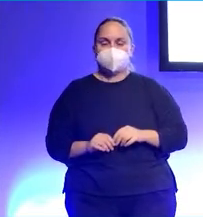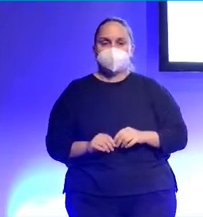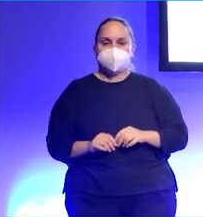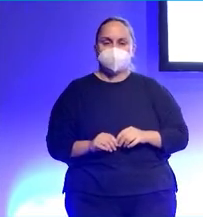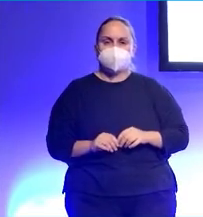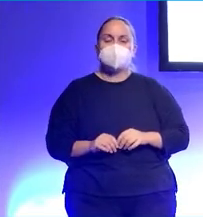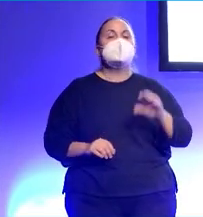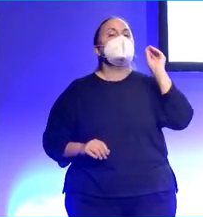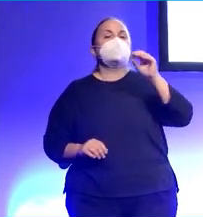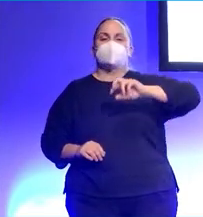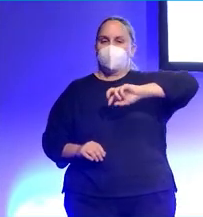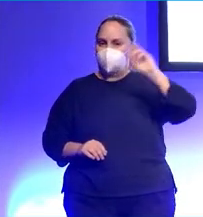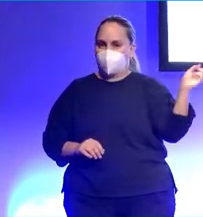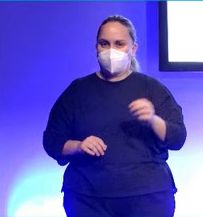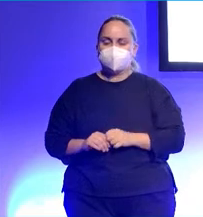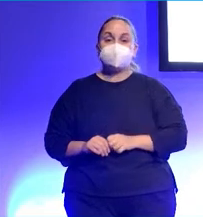¿Quién de aquí?